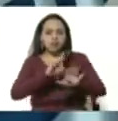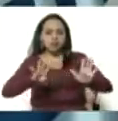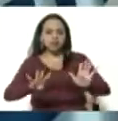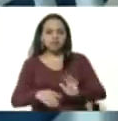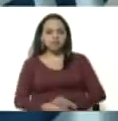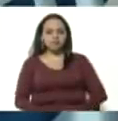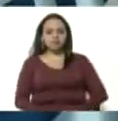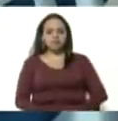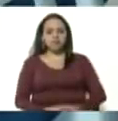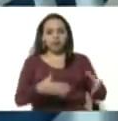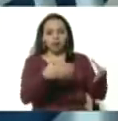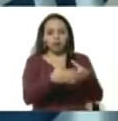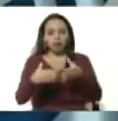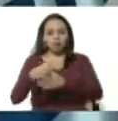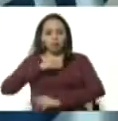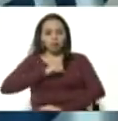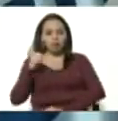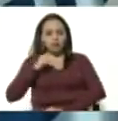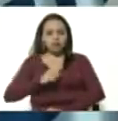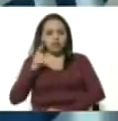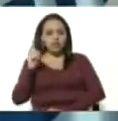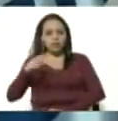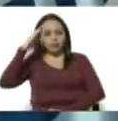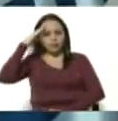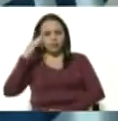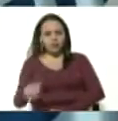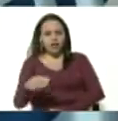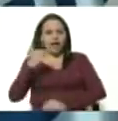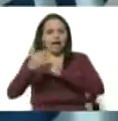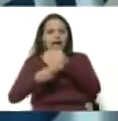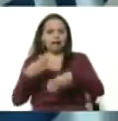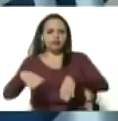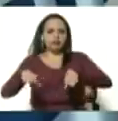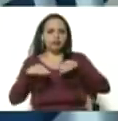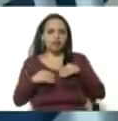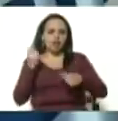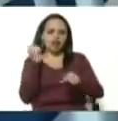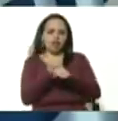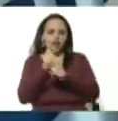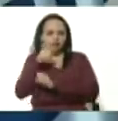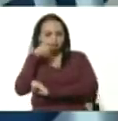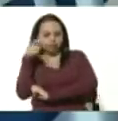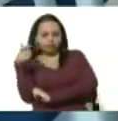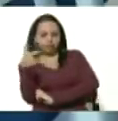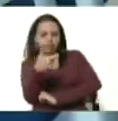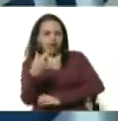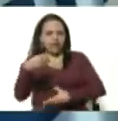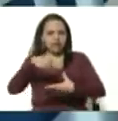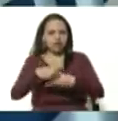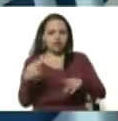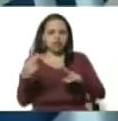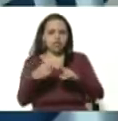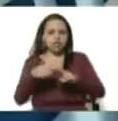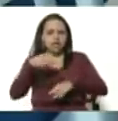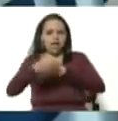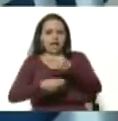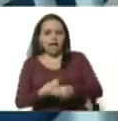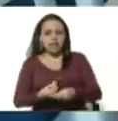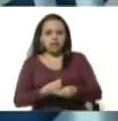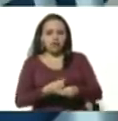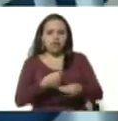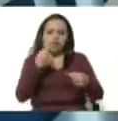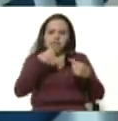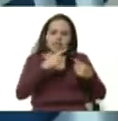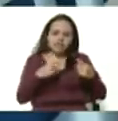Órganos policiales y militares en cumplimiento de sus labores de vigilancia en el Estado Táchira han realizado múltiples